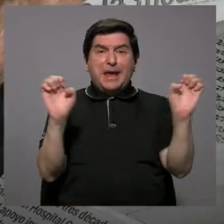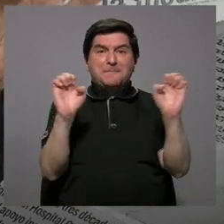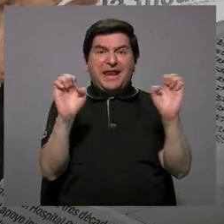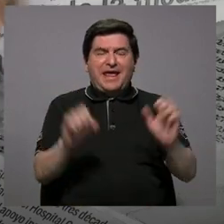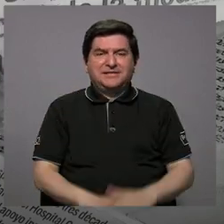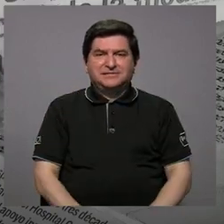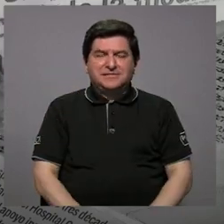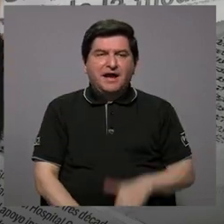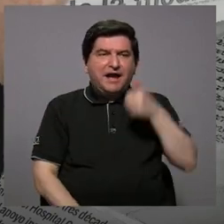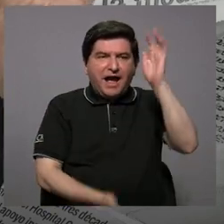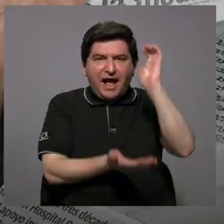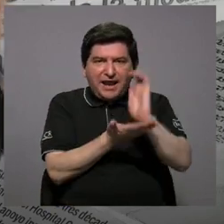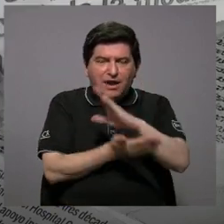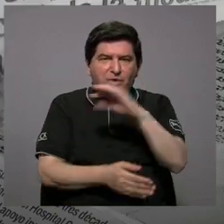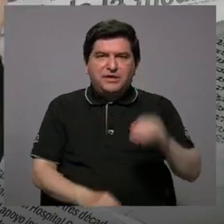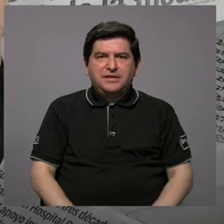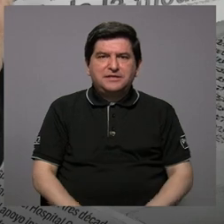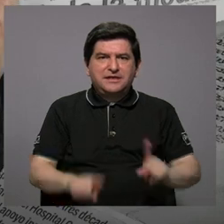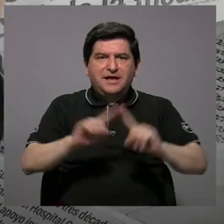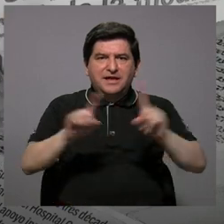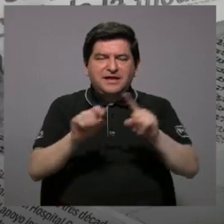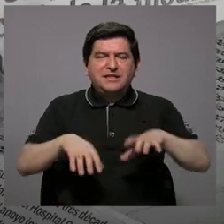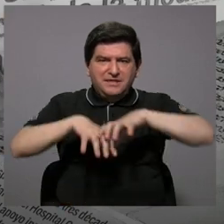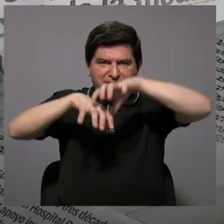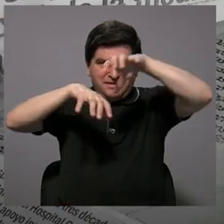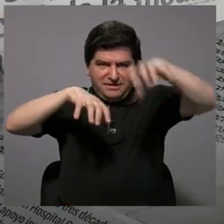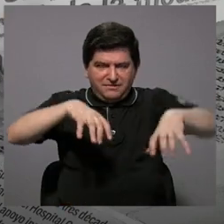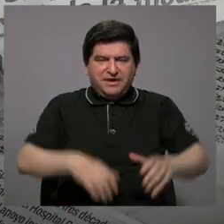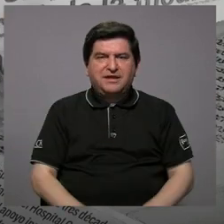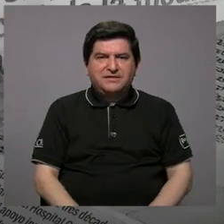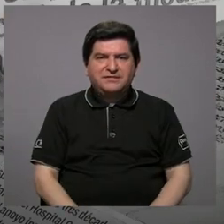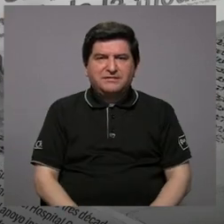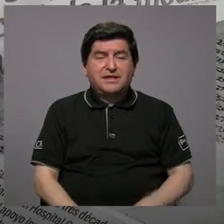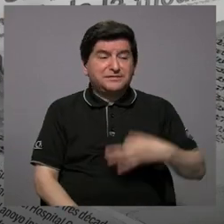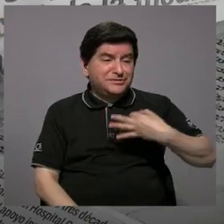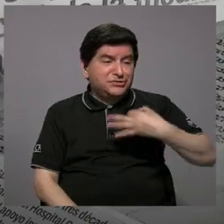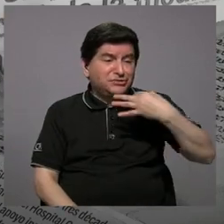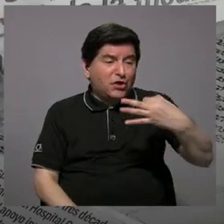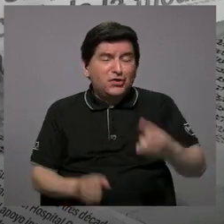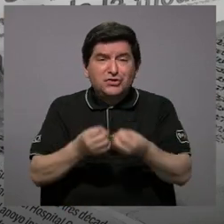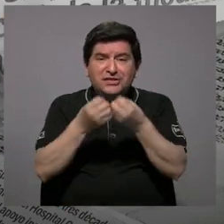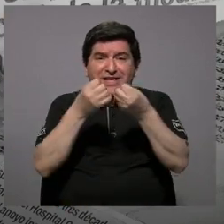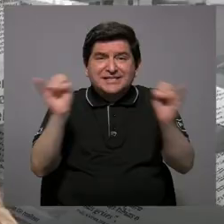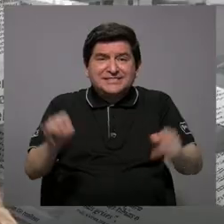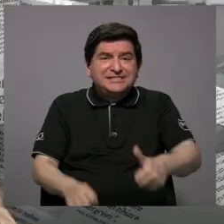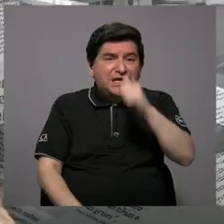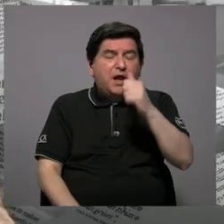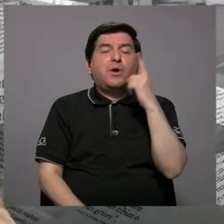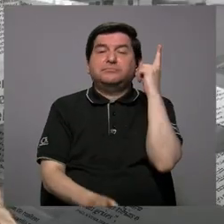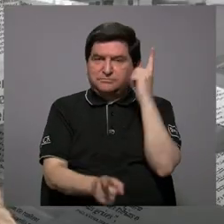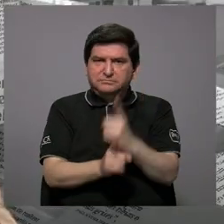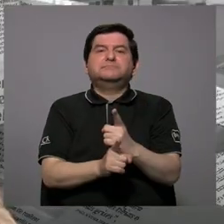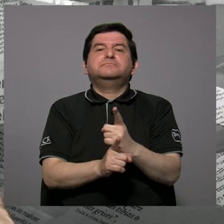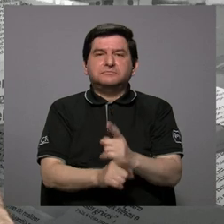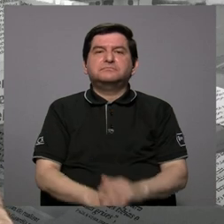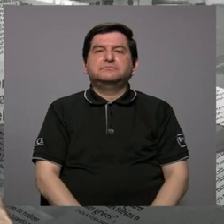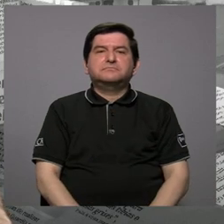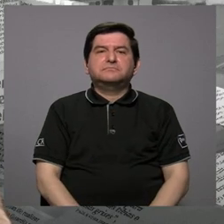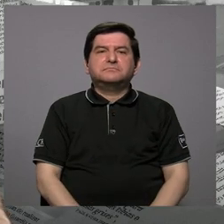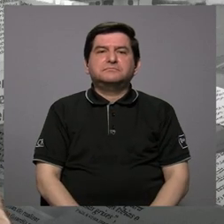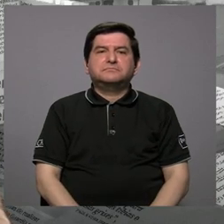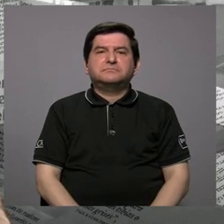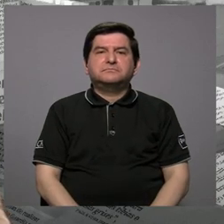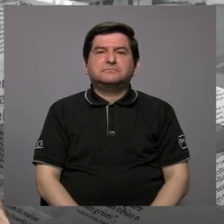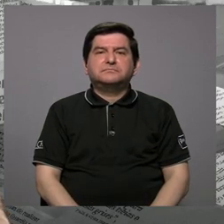tanto para la juelita como para el grupo de cantones que están a diario sin agua es correcto como parte